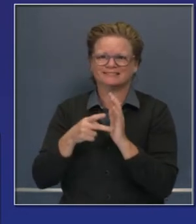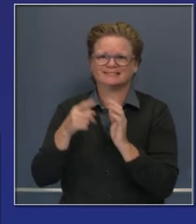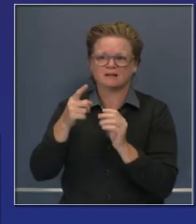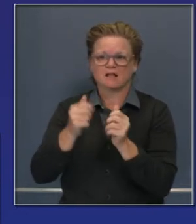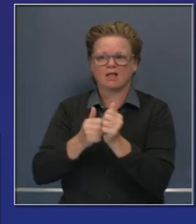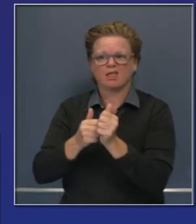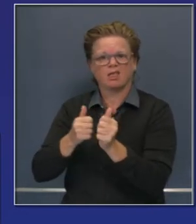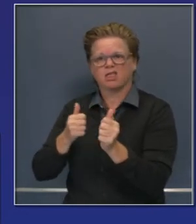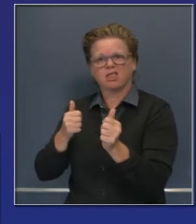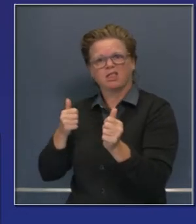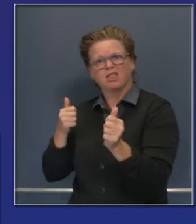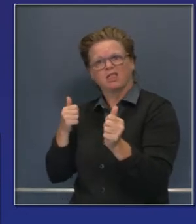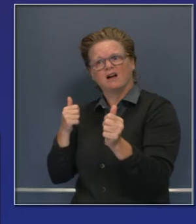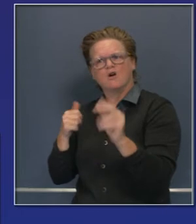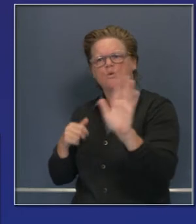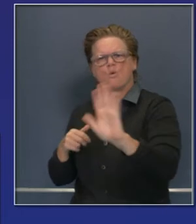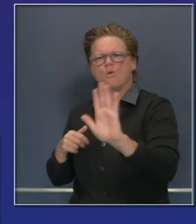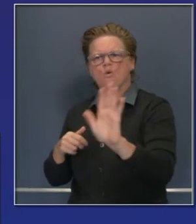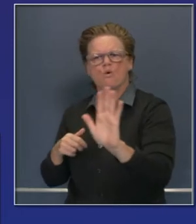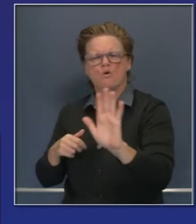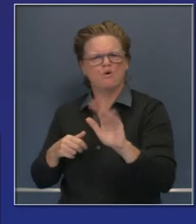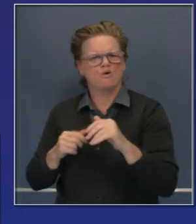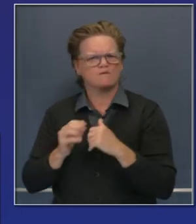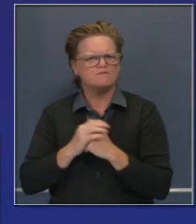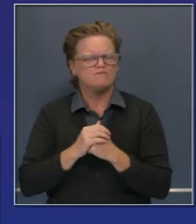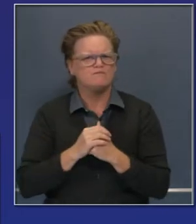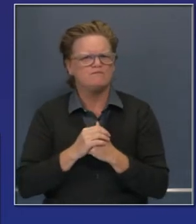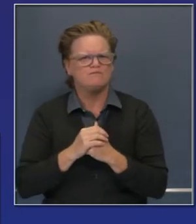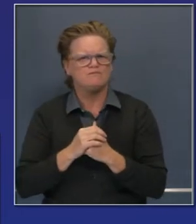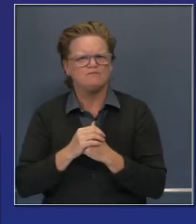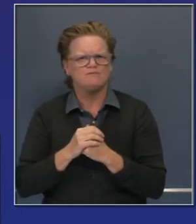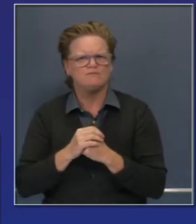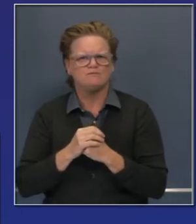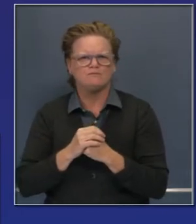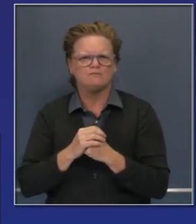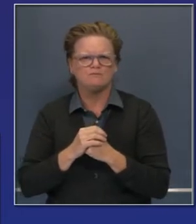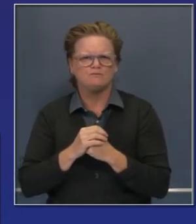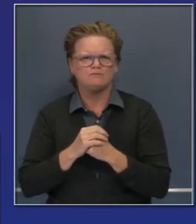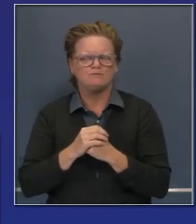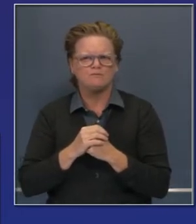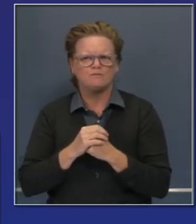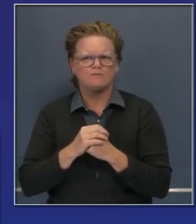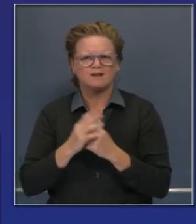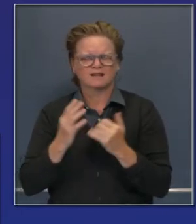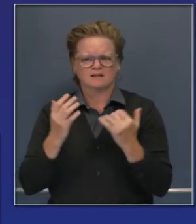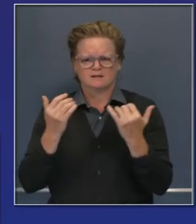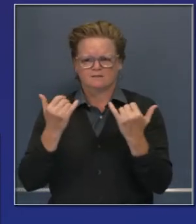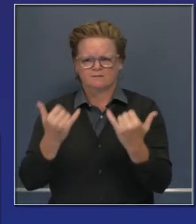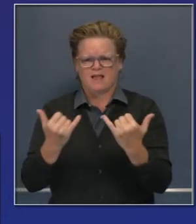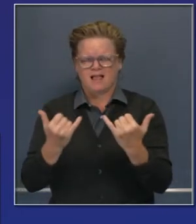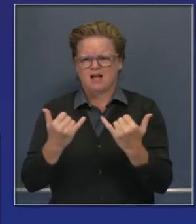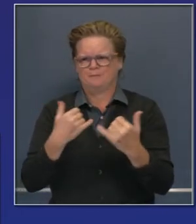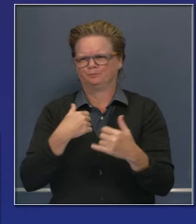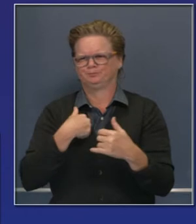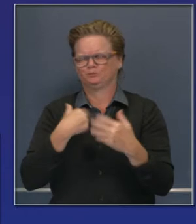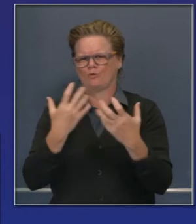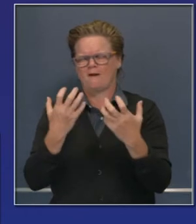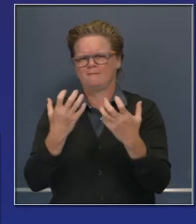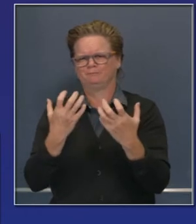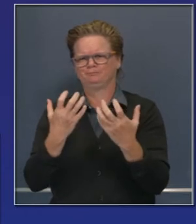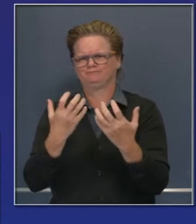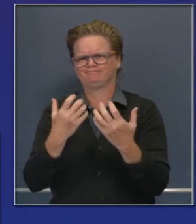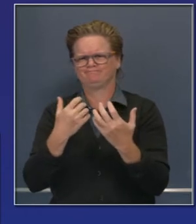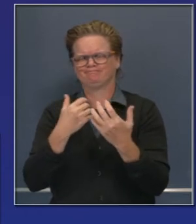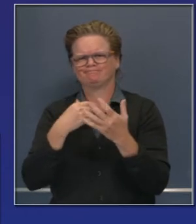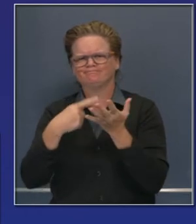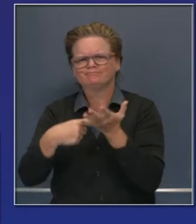cheque. Con esta consideración, respecto a la ambigüedad, tal vez en algunos